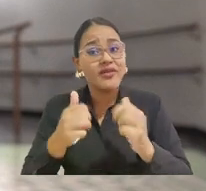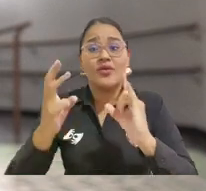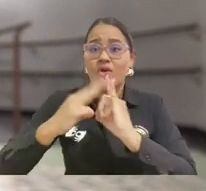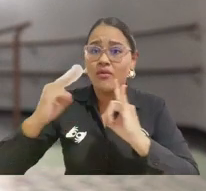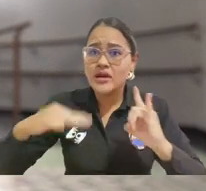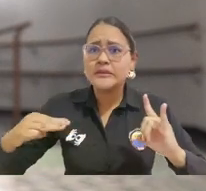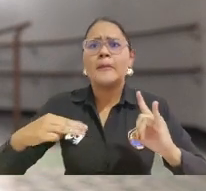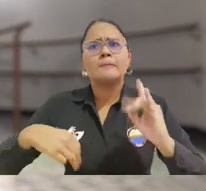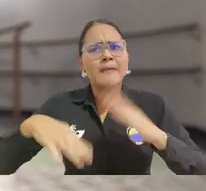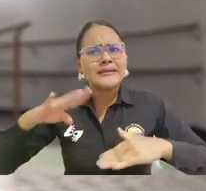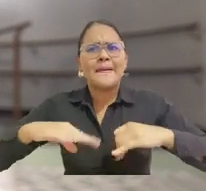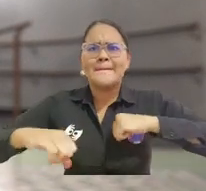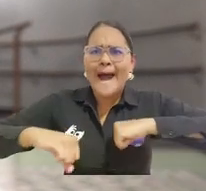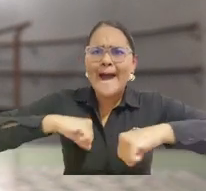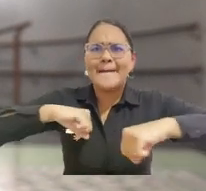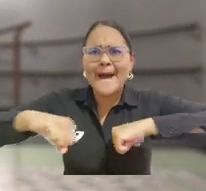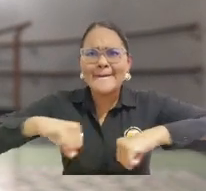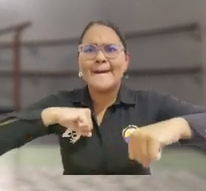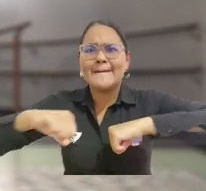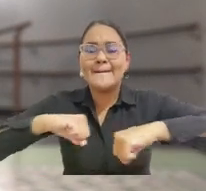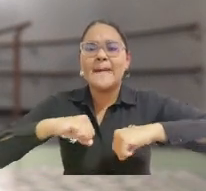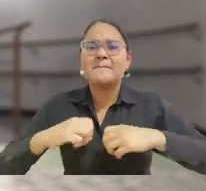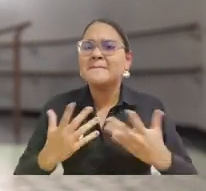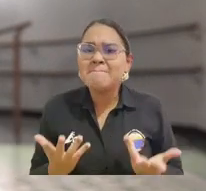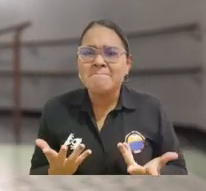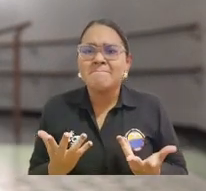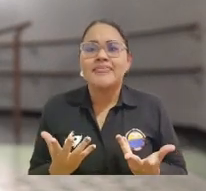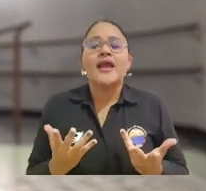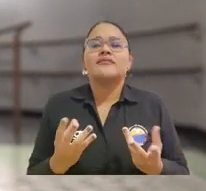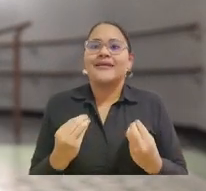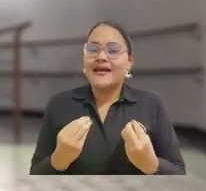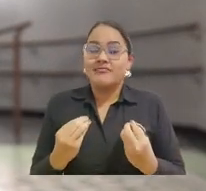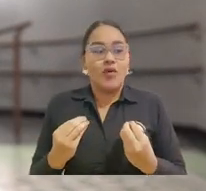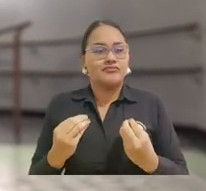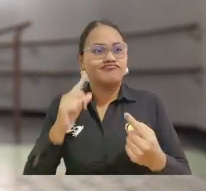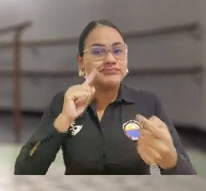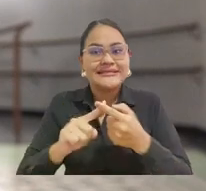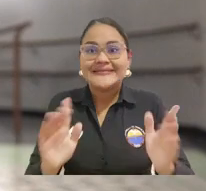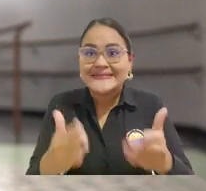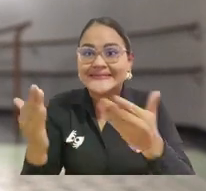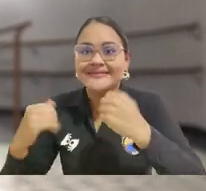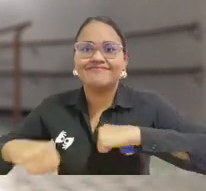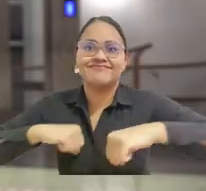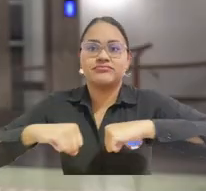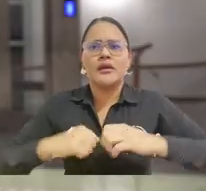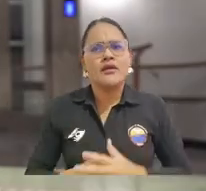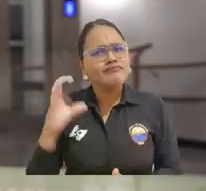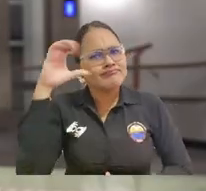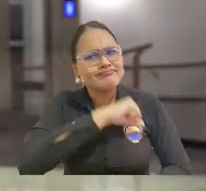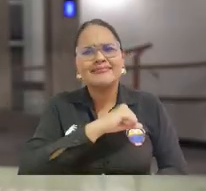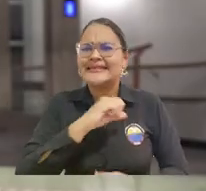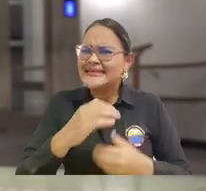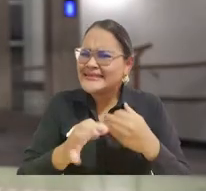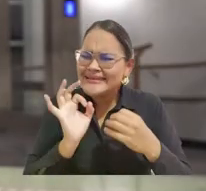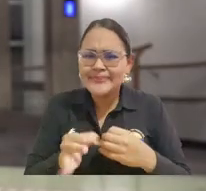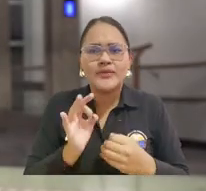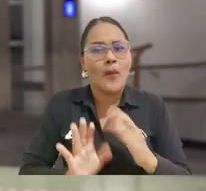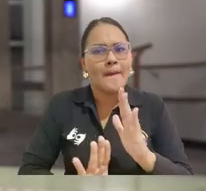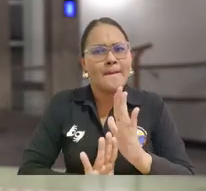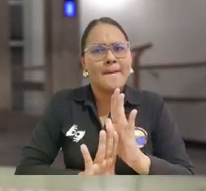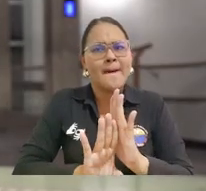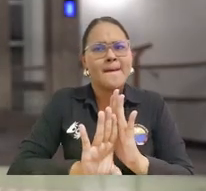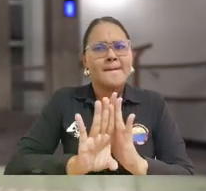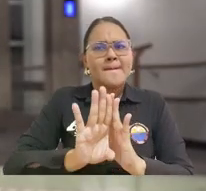bueno que la Universidad de Montalena está llevando a cabo este ejercicio. Cada vez esto está avanzando más,